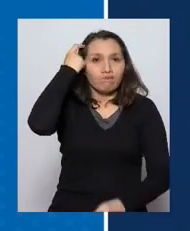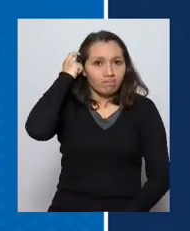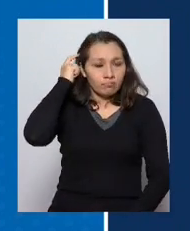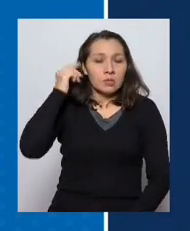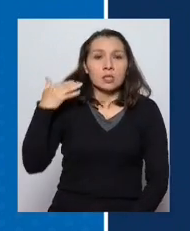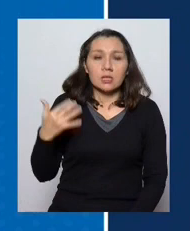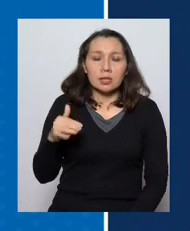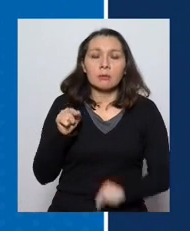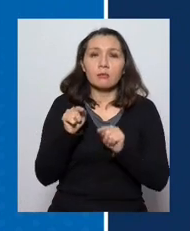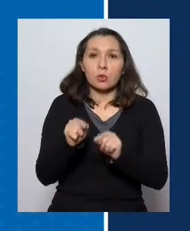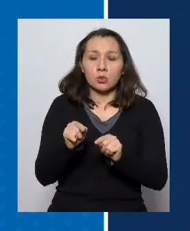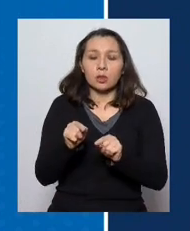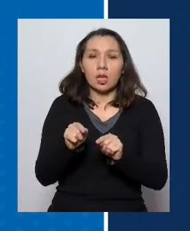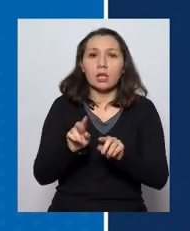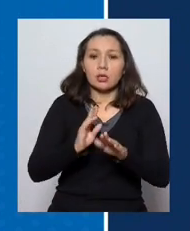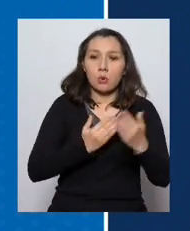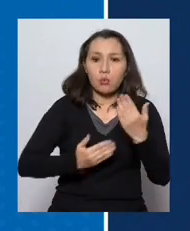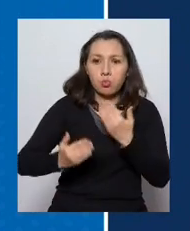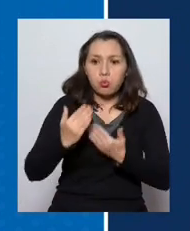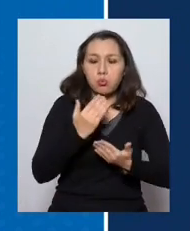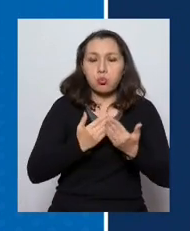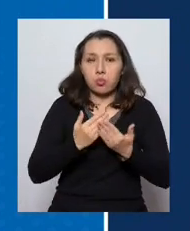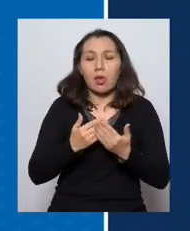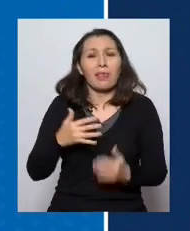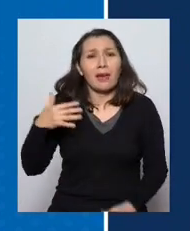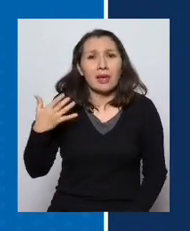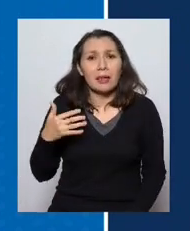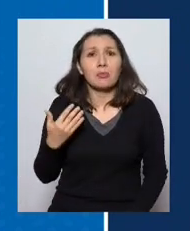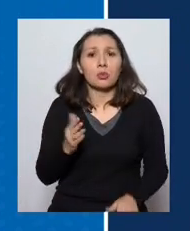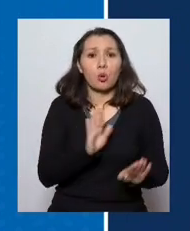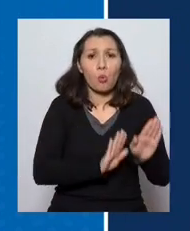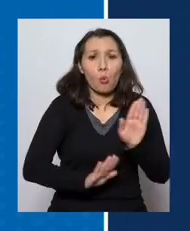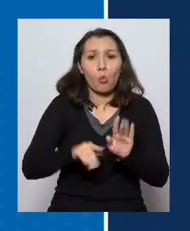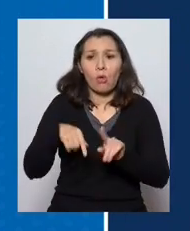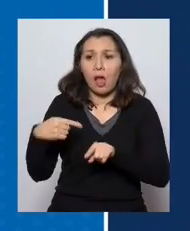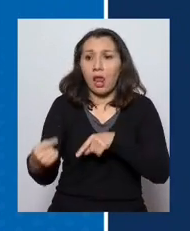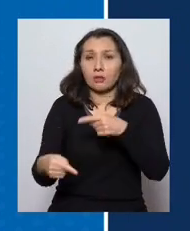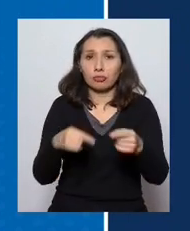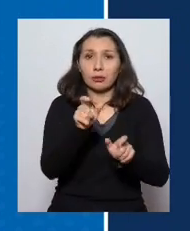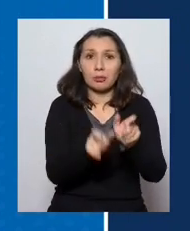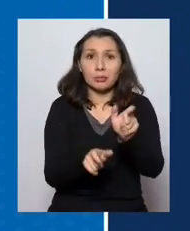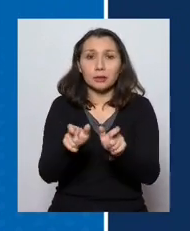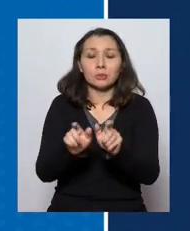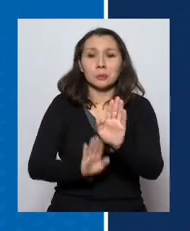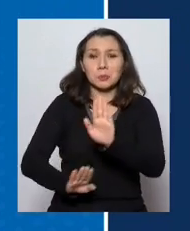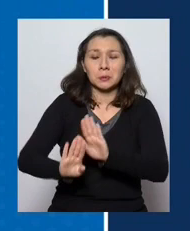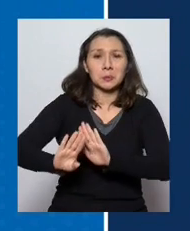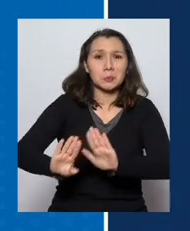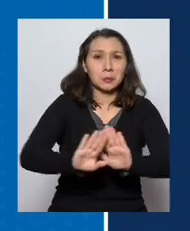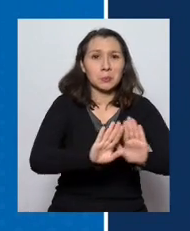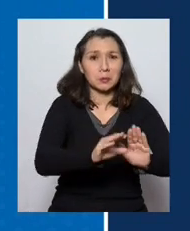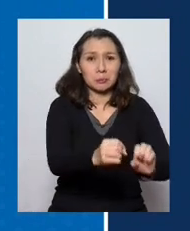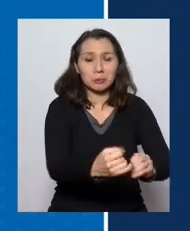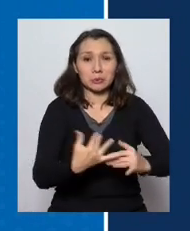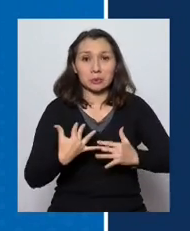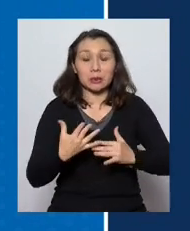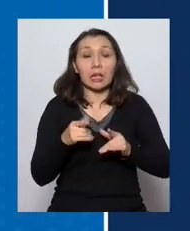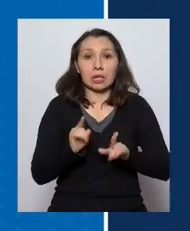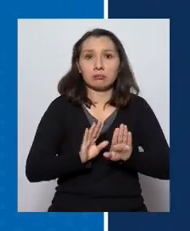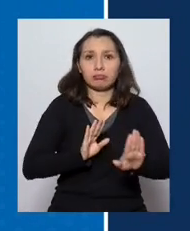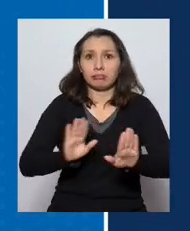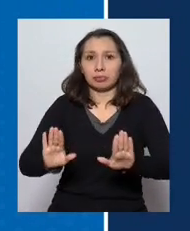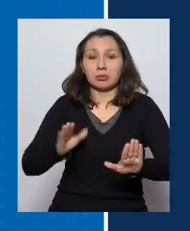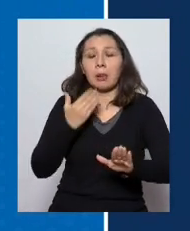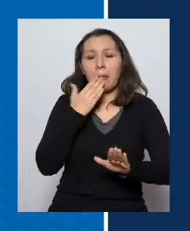la importancia de cuidarse, de la importancia de cuidar al otro, de prevenir los contagios. Es la manera